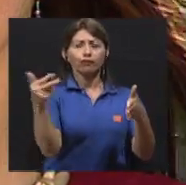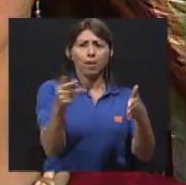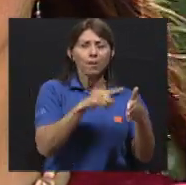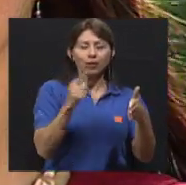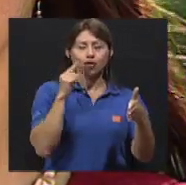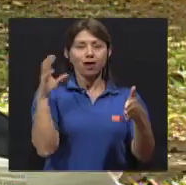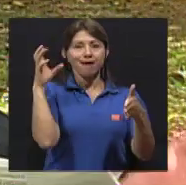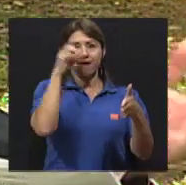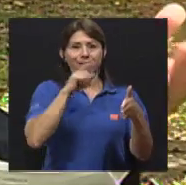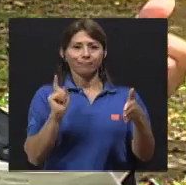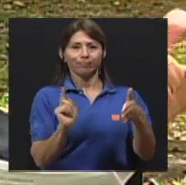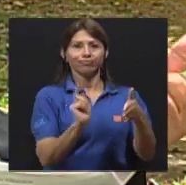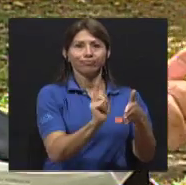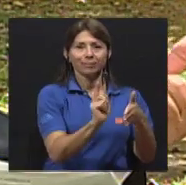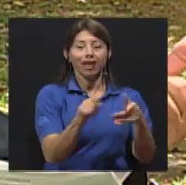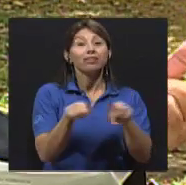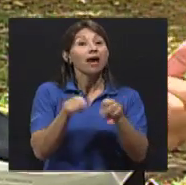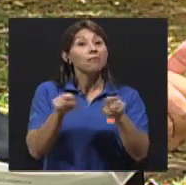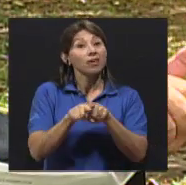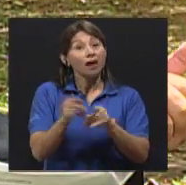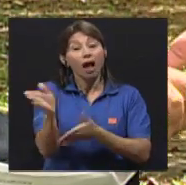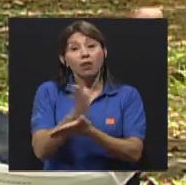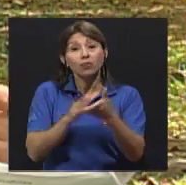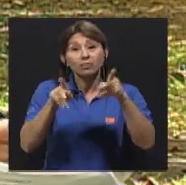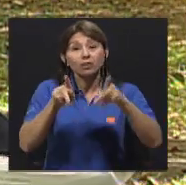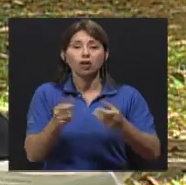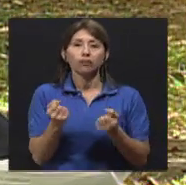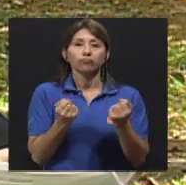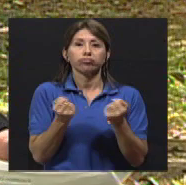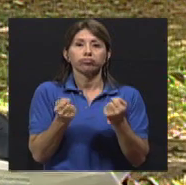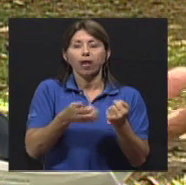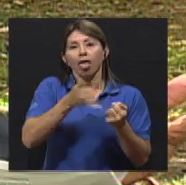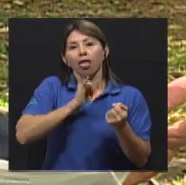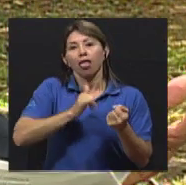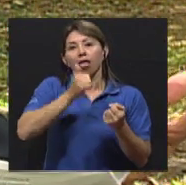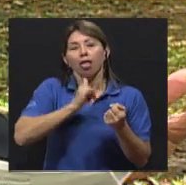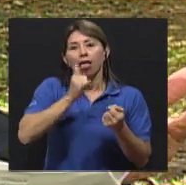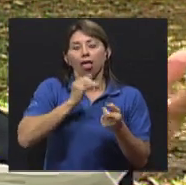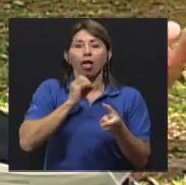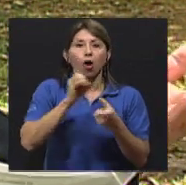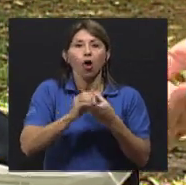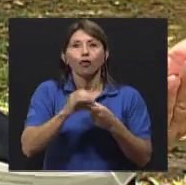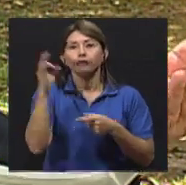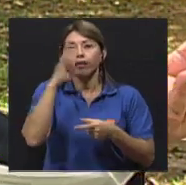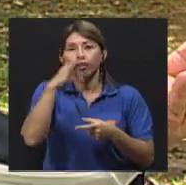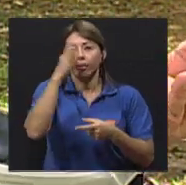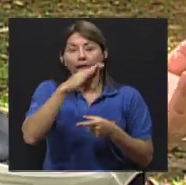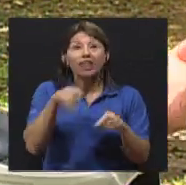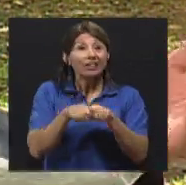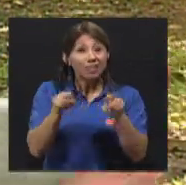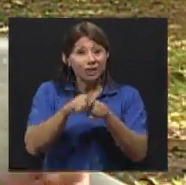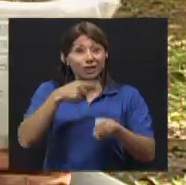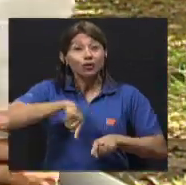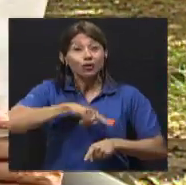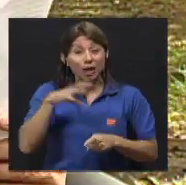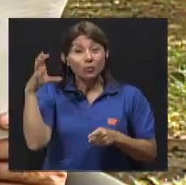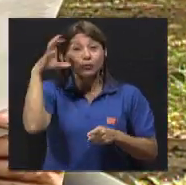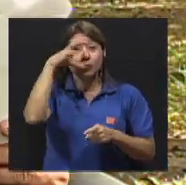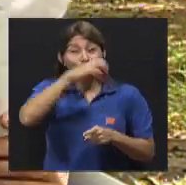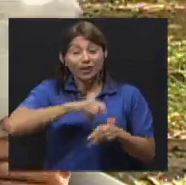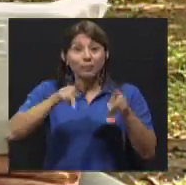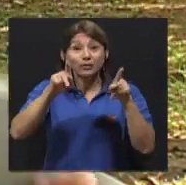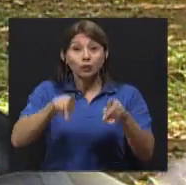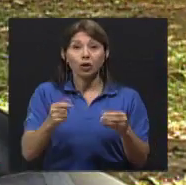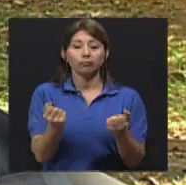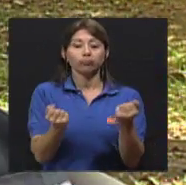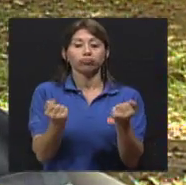estado de ebriedad. En forma distraída, ya sea por el celular o por el radio, por cualquier otro. Hemos tenido conductores que hasta están leyendo revistas encima